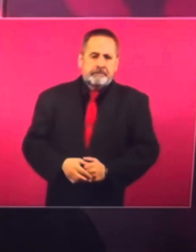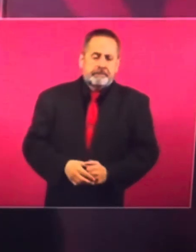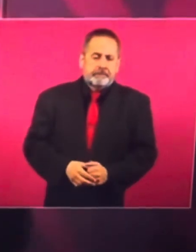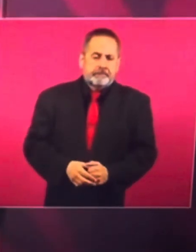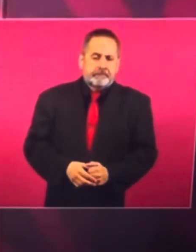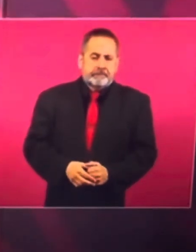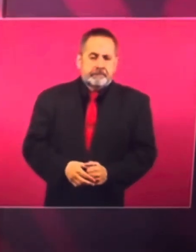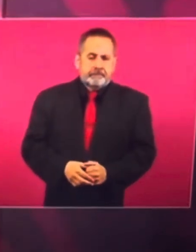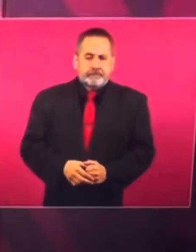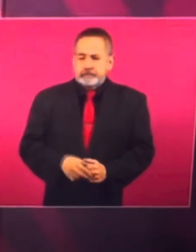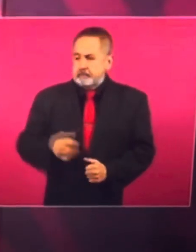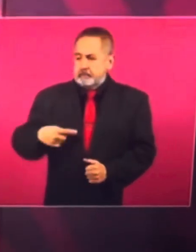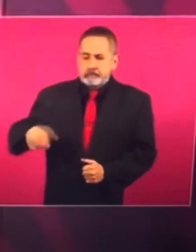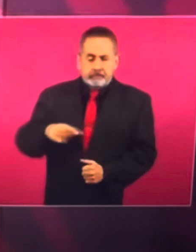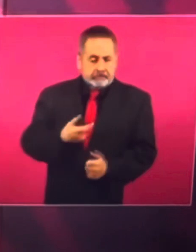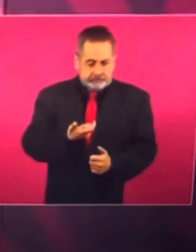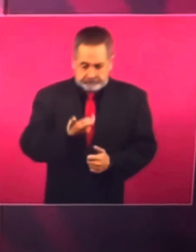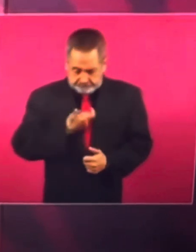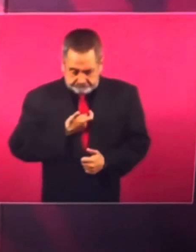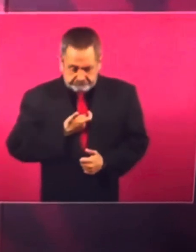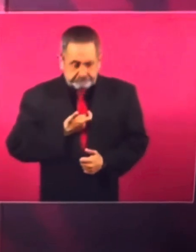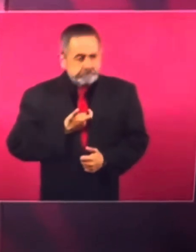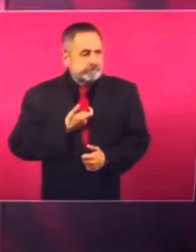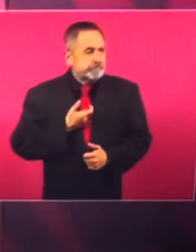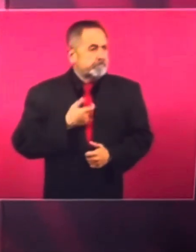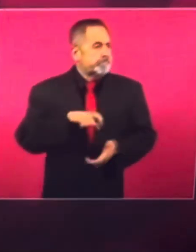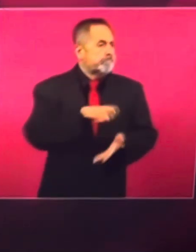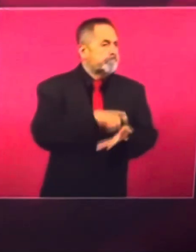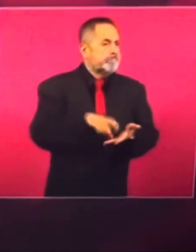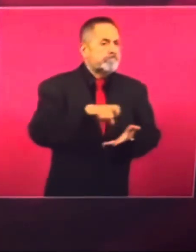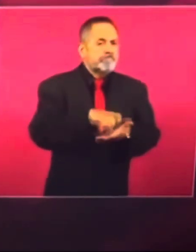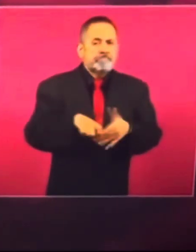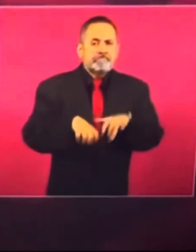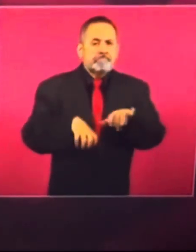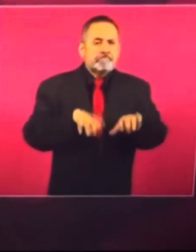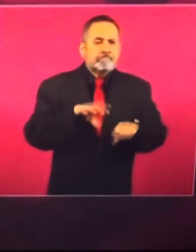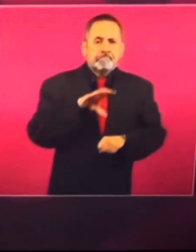El poder de compra. El salario.